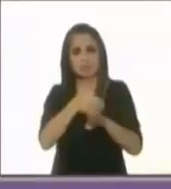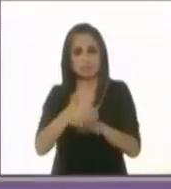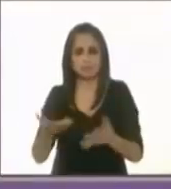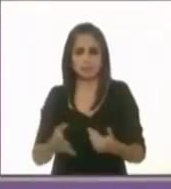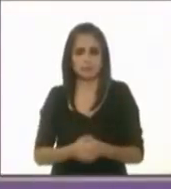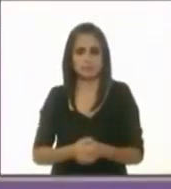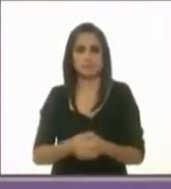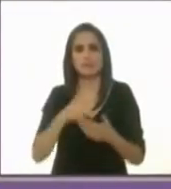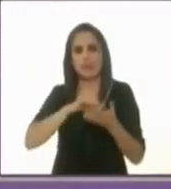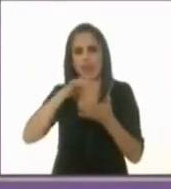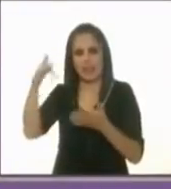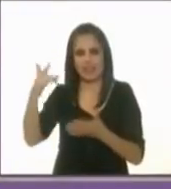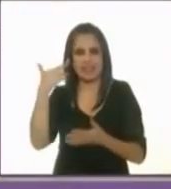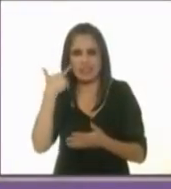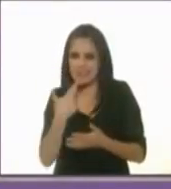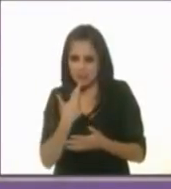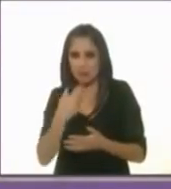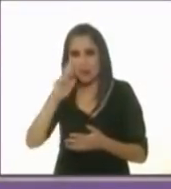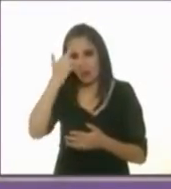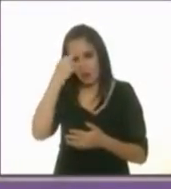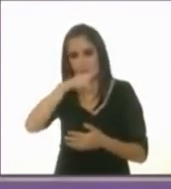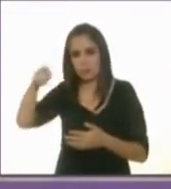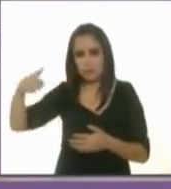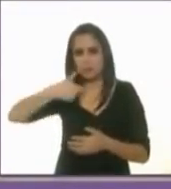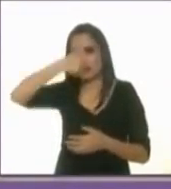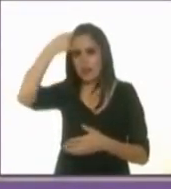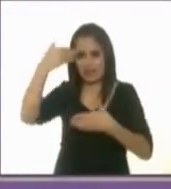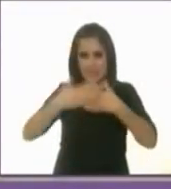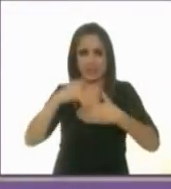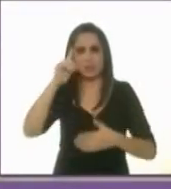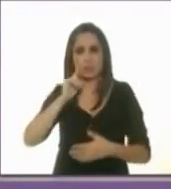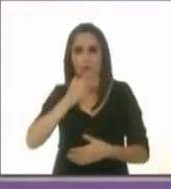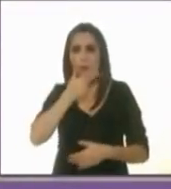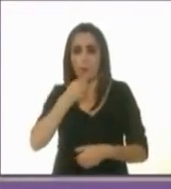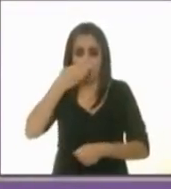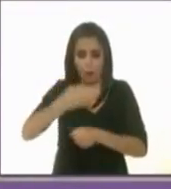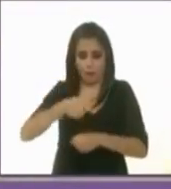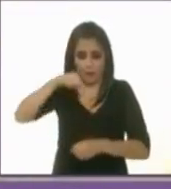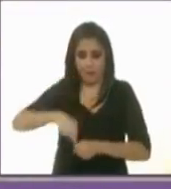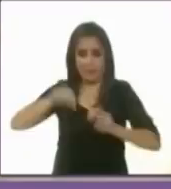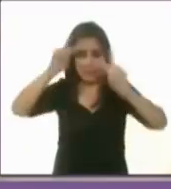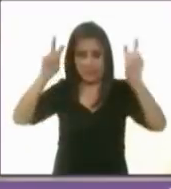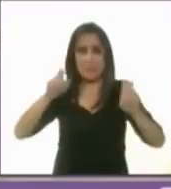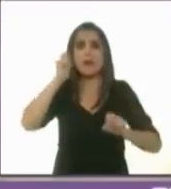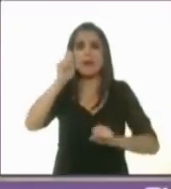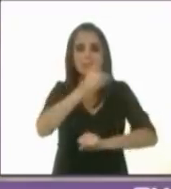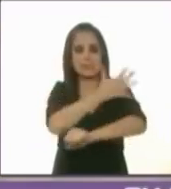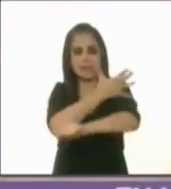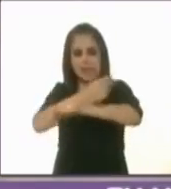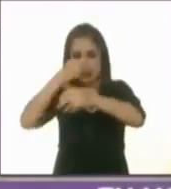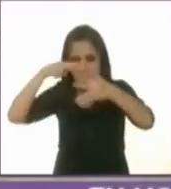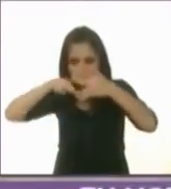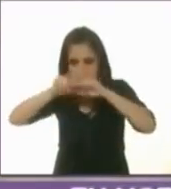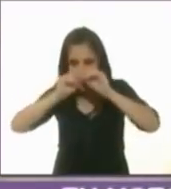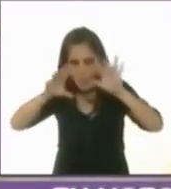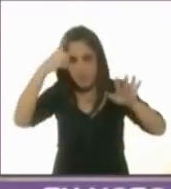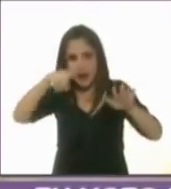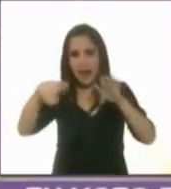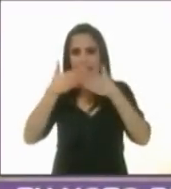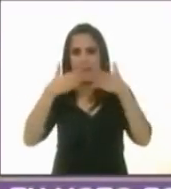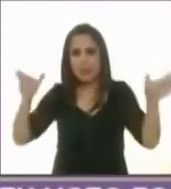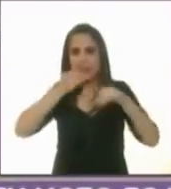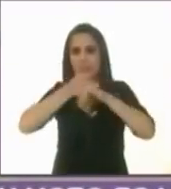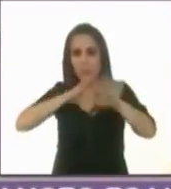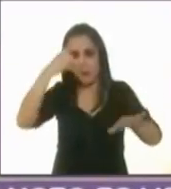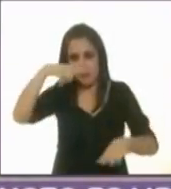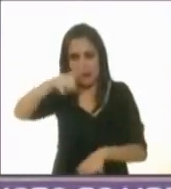Marco Rascón. Recordarle a los candidatos, candidatas, que el tema en este segundo bloque es transparencia y acceso a la información pública